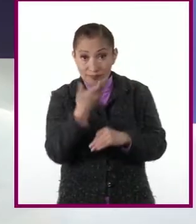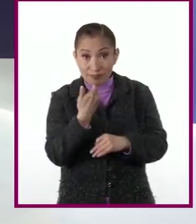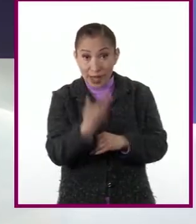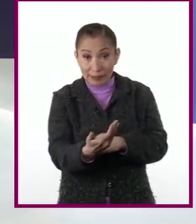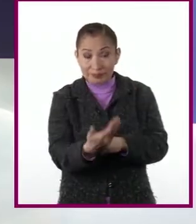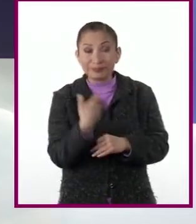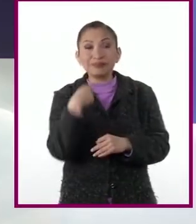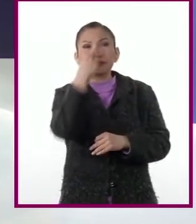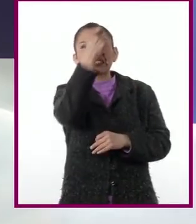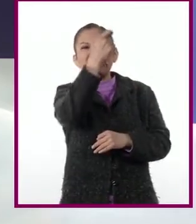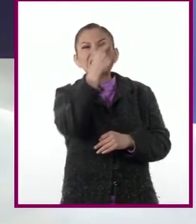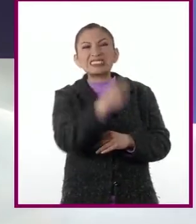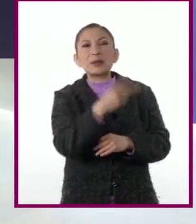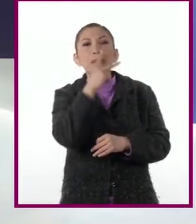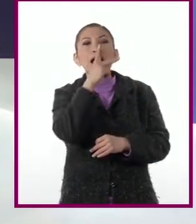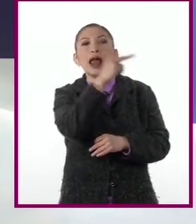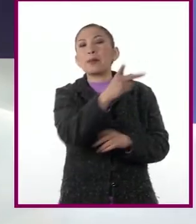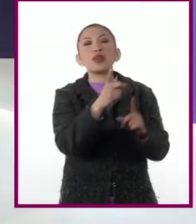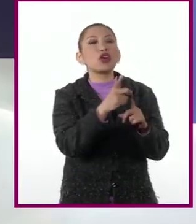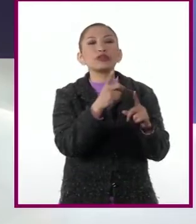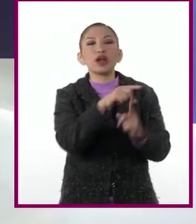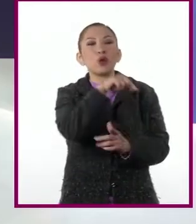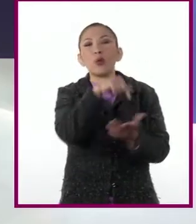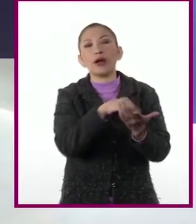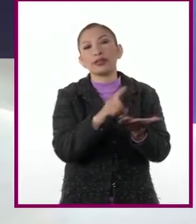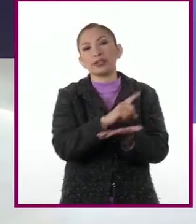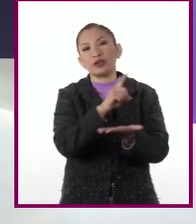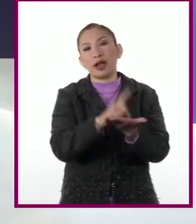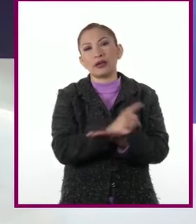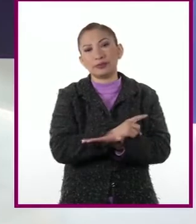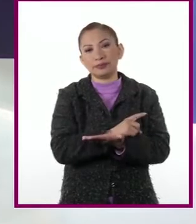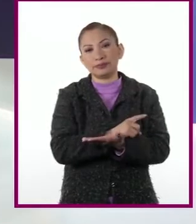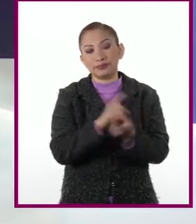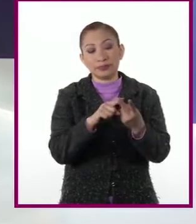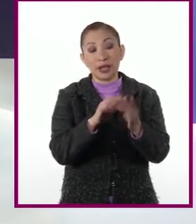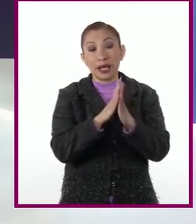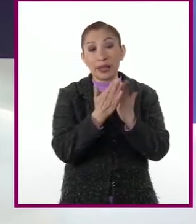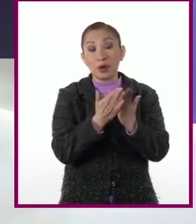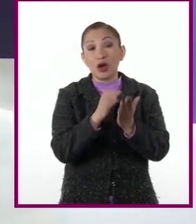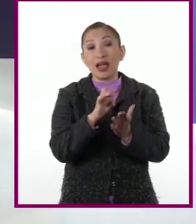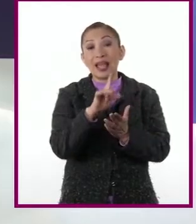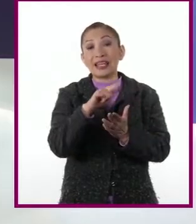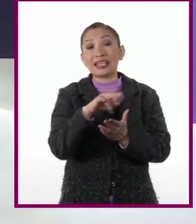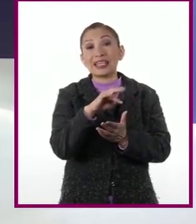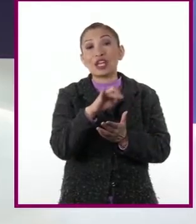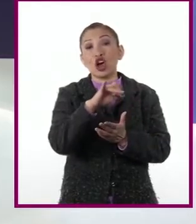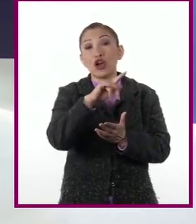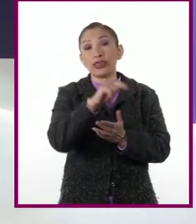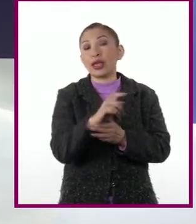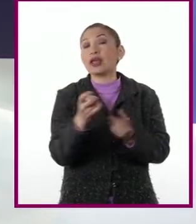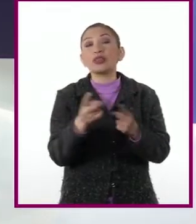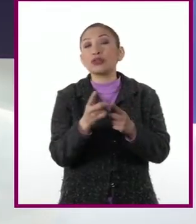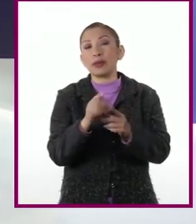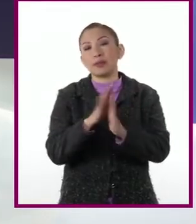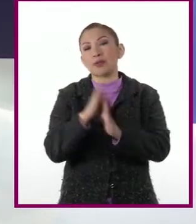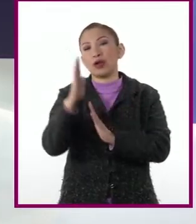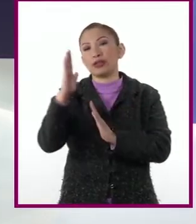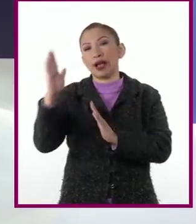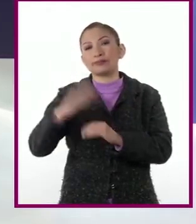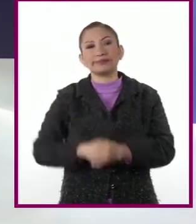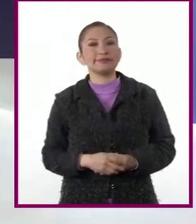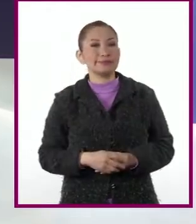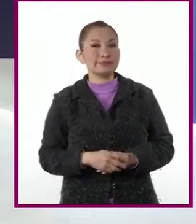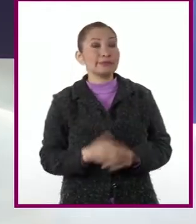Las definiciones de palabras se encuentran en un diccionario, el libro de Don Quijote de la Mancha, en la biblioteca.